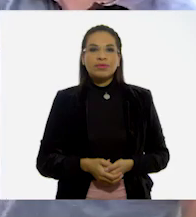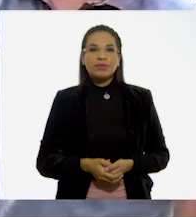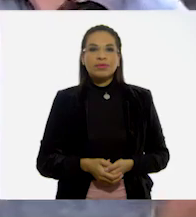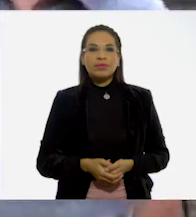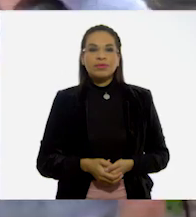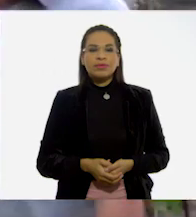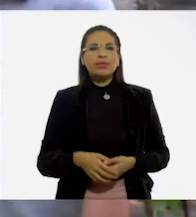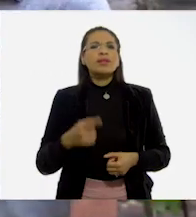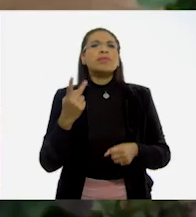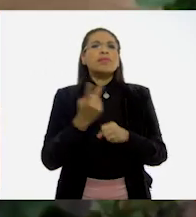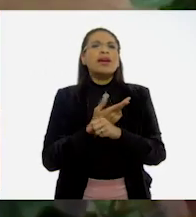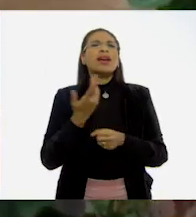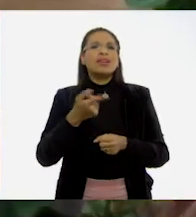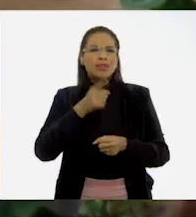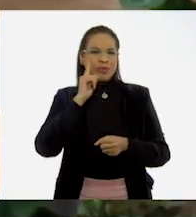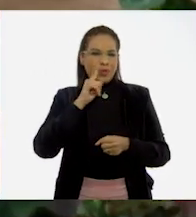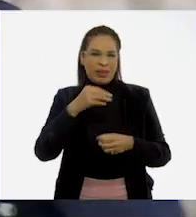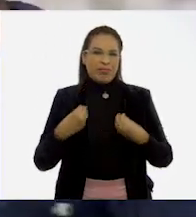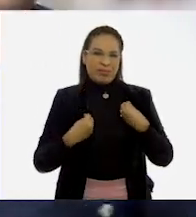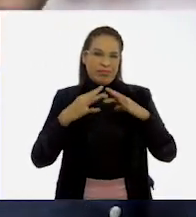¿Qué pasó, Costeñita, pues?